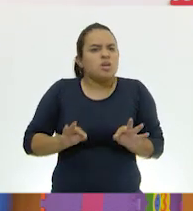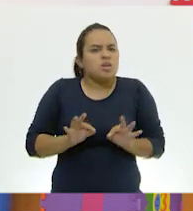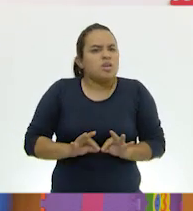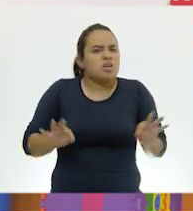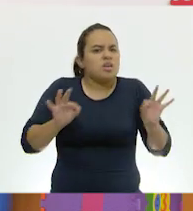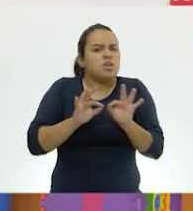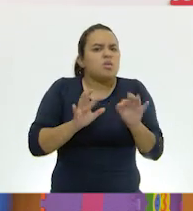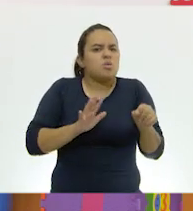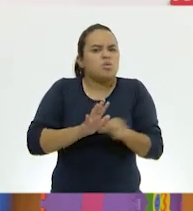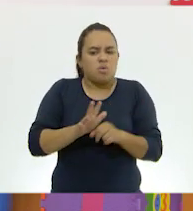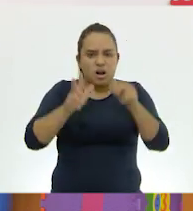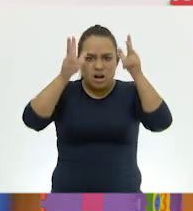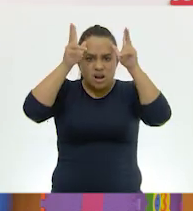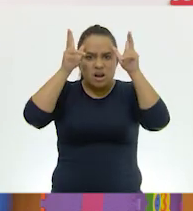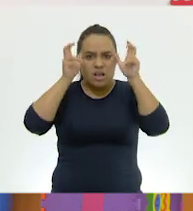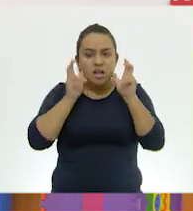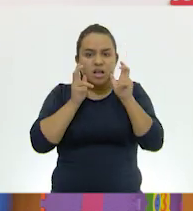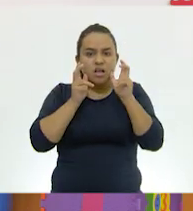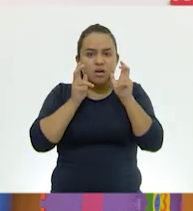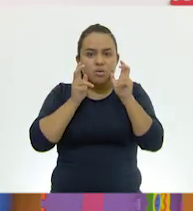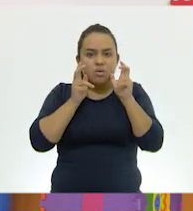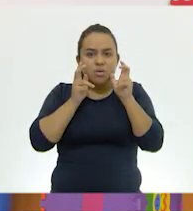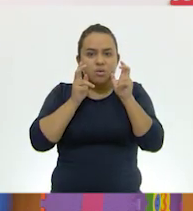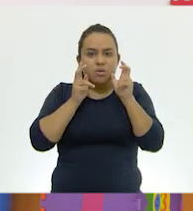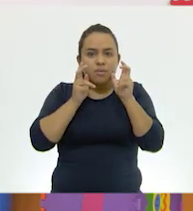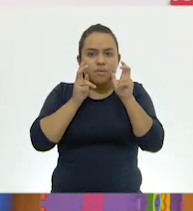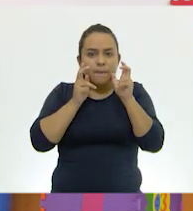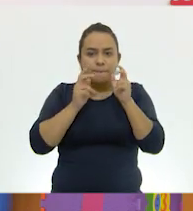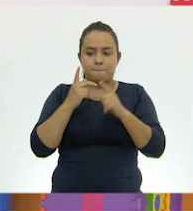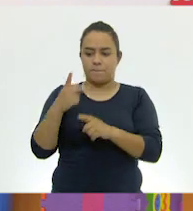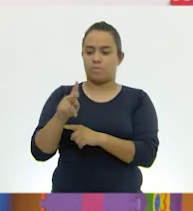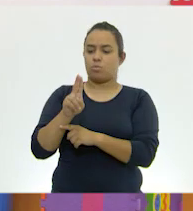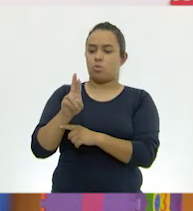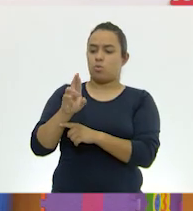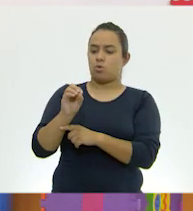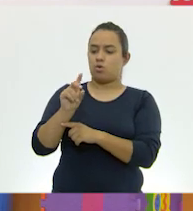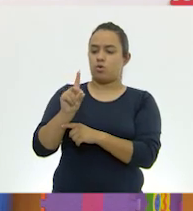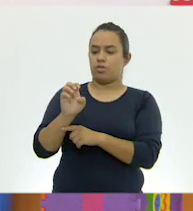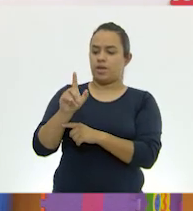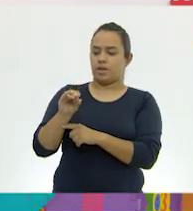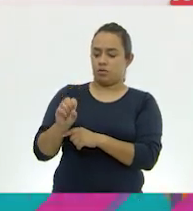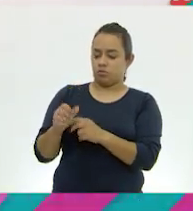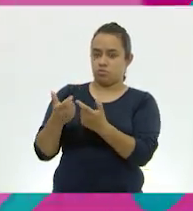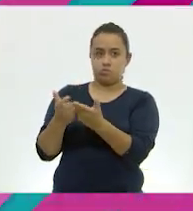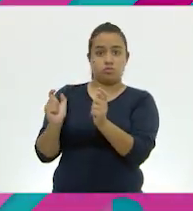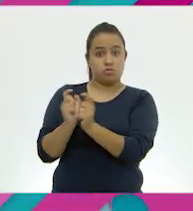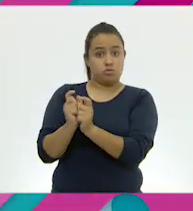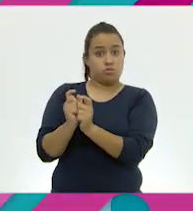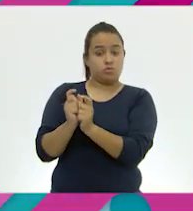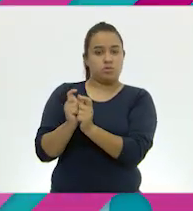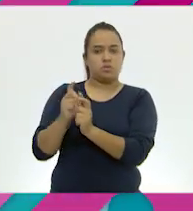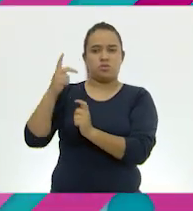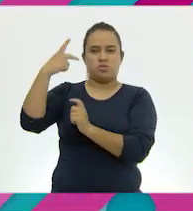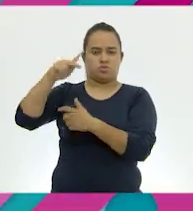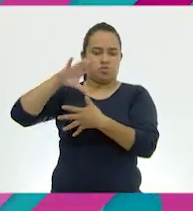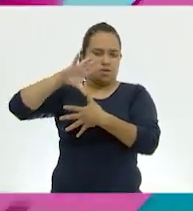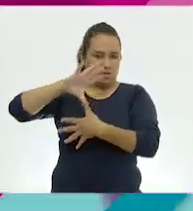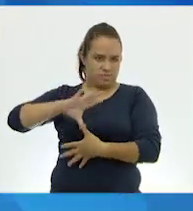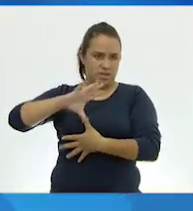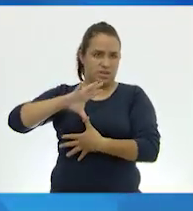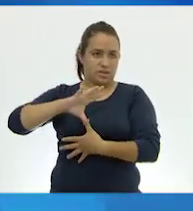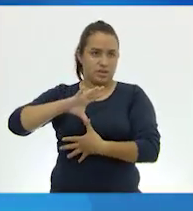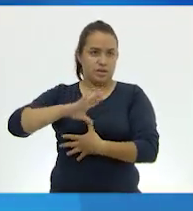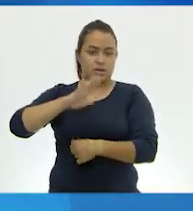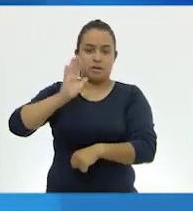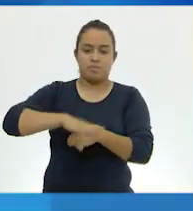tienen los ajolotes? Que vendrían siendo los urodelos, el grupo de los urodelos en América, principalmente